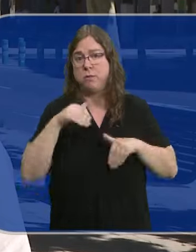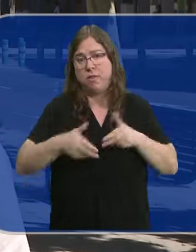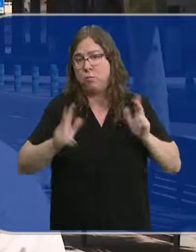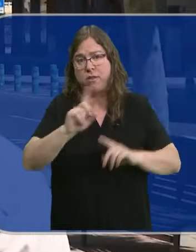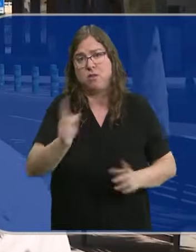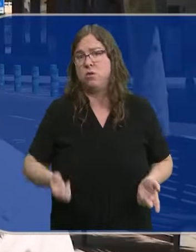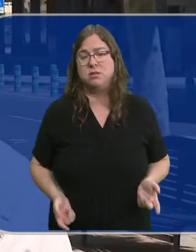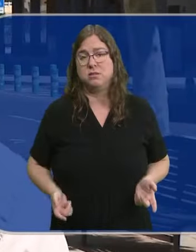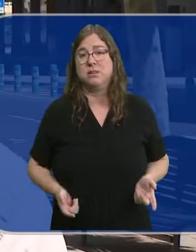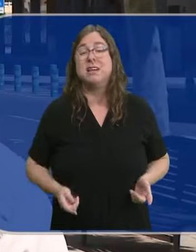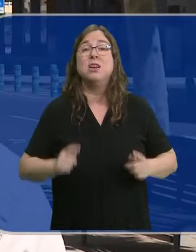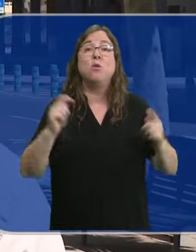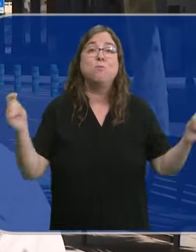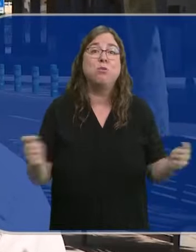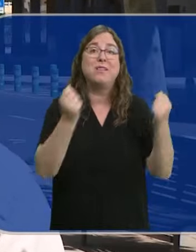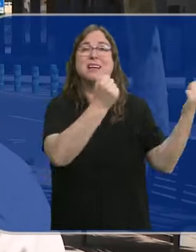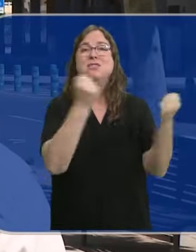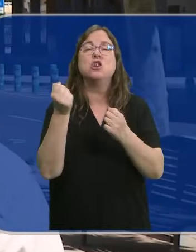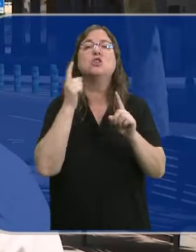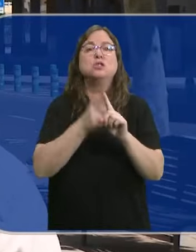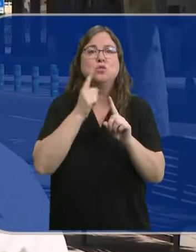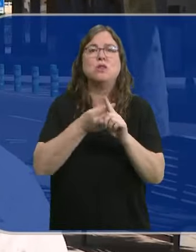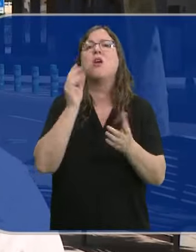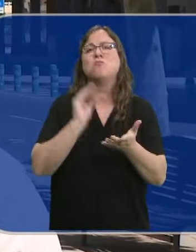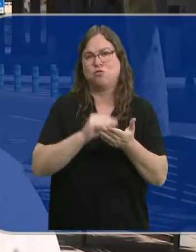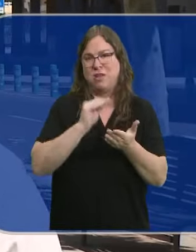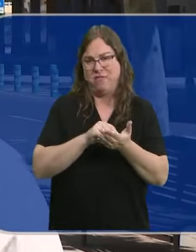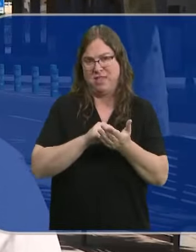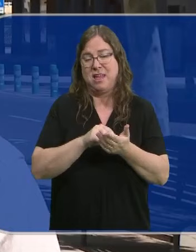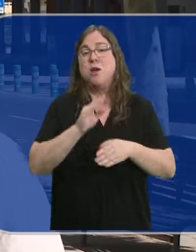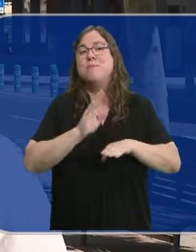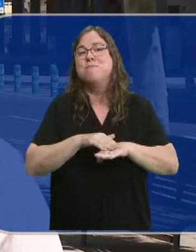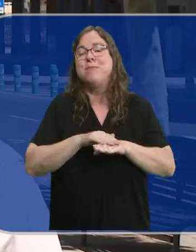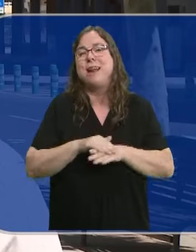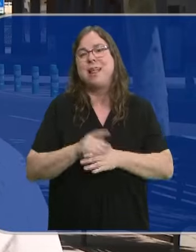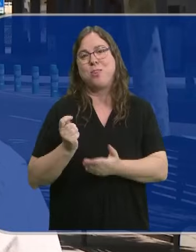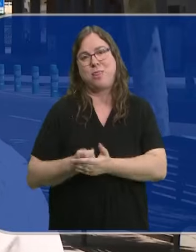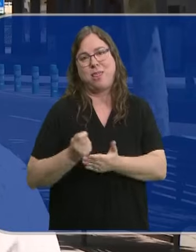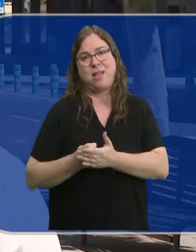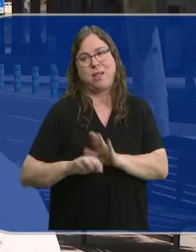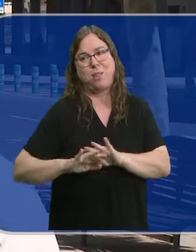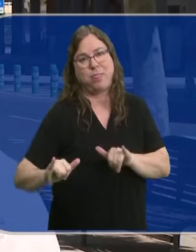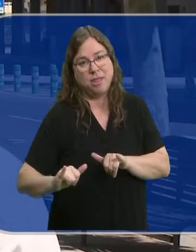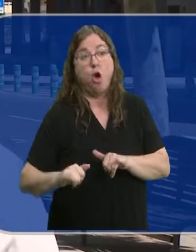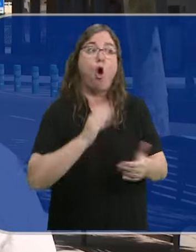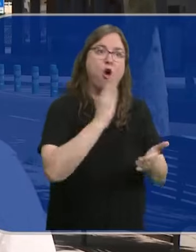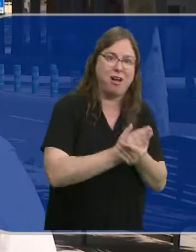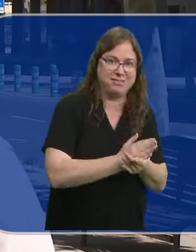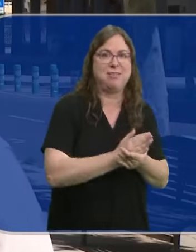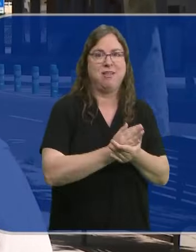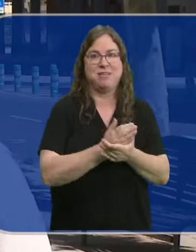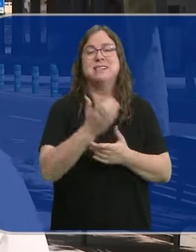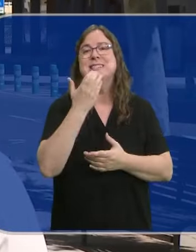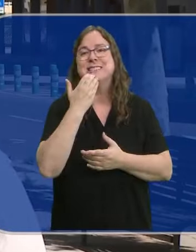democracia. La publicidad institucional se utiliza, en más ocasiones de las que se debería, para pagar favores o para castigar a aquellos medios